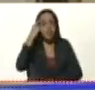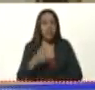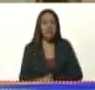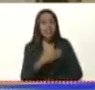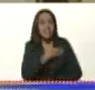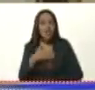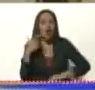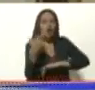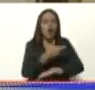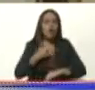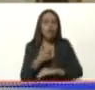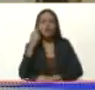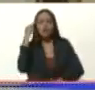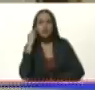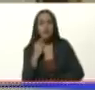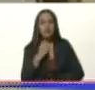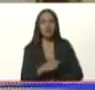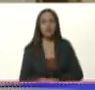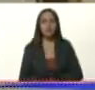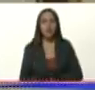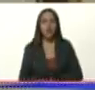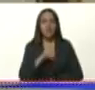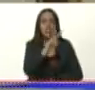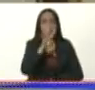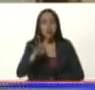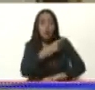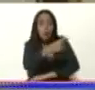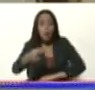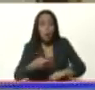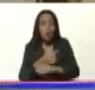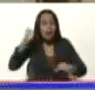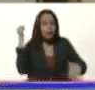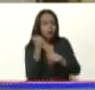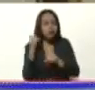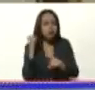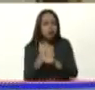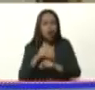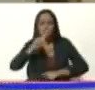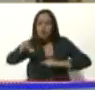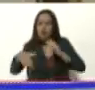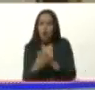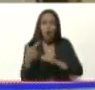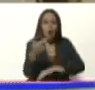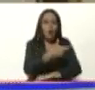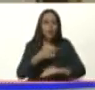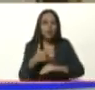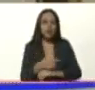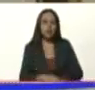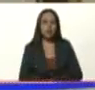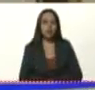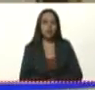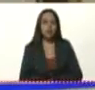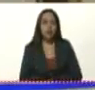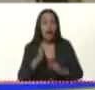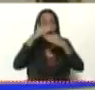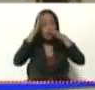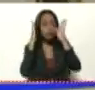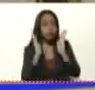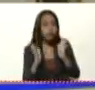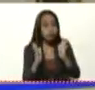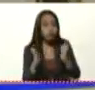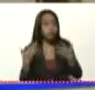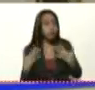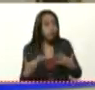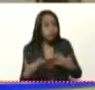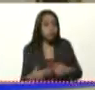del gobierno bolivariano, las veinticuatro horas del día, de todos los gobernadores y gobernadoras, oído, a